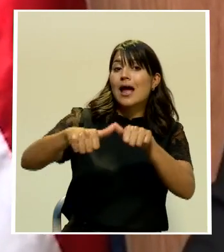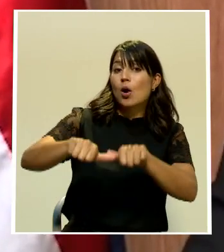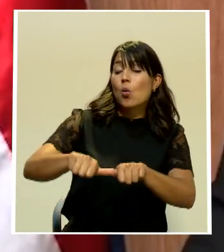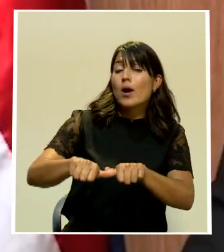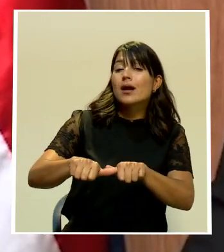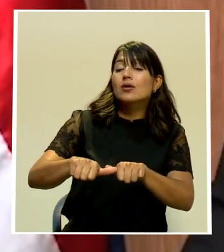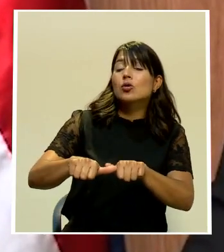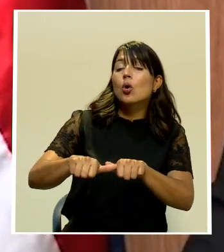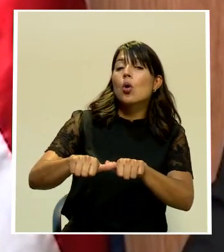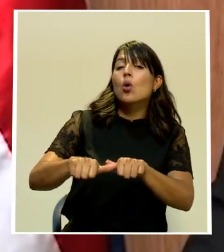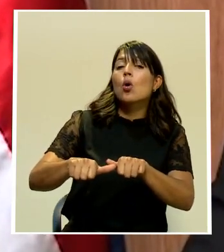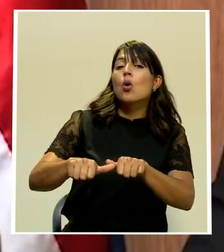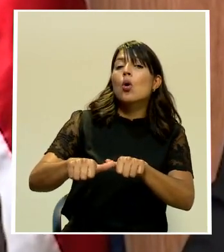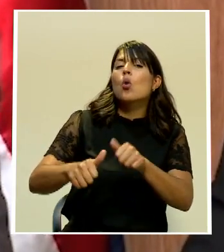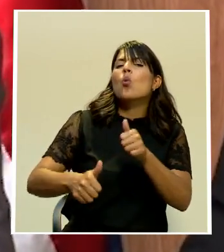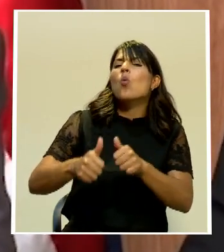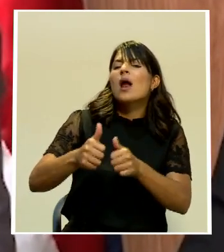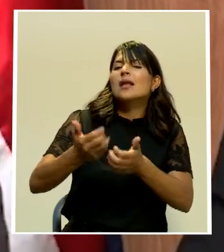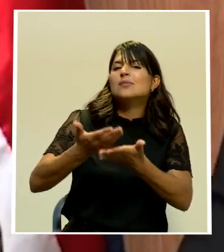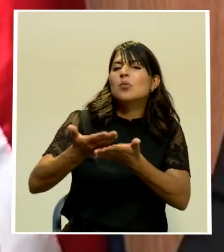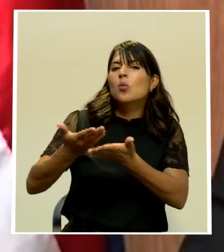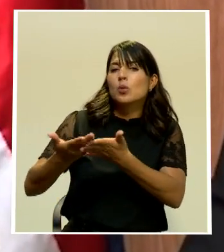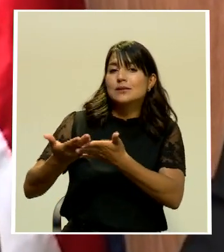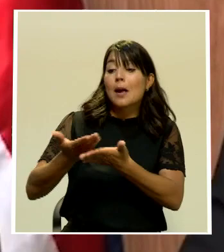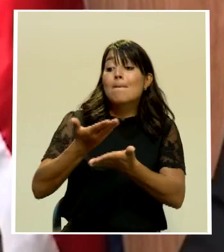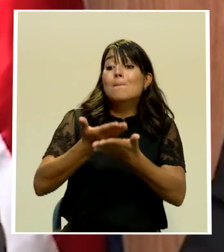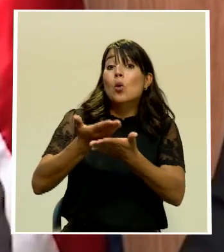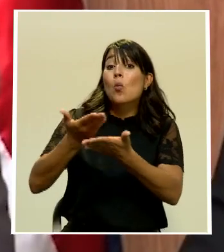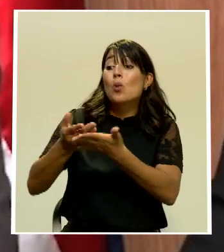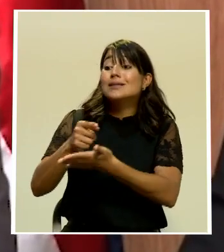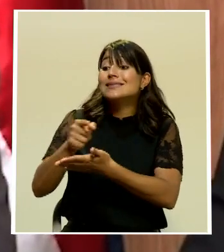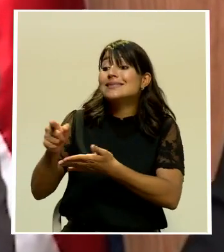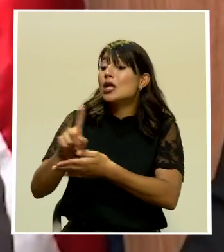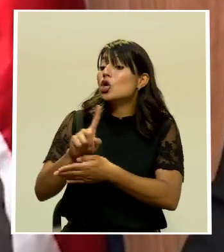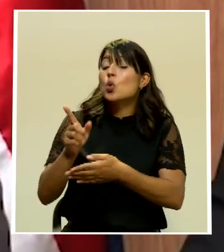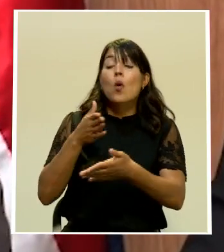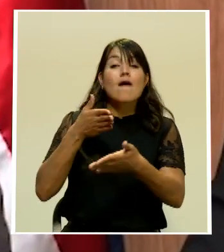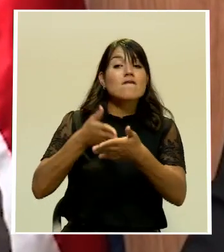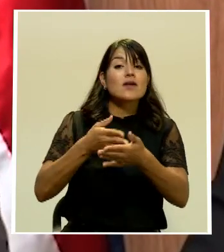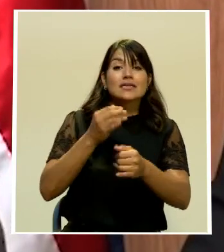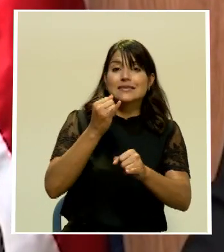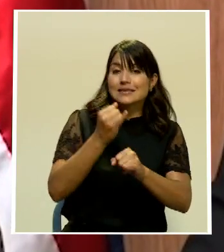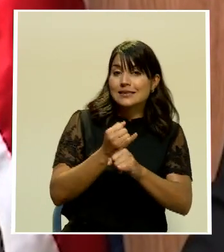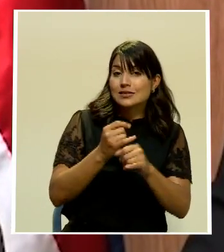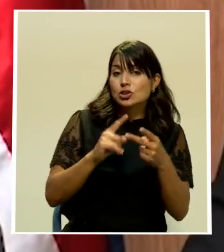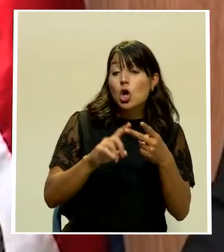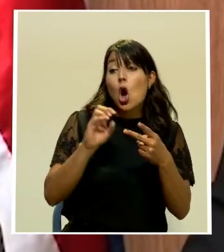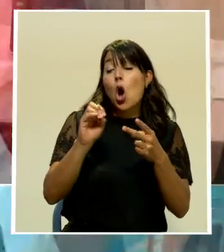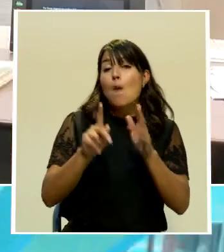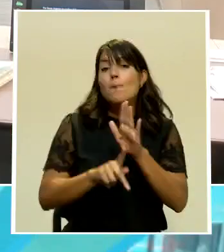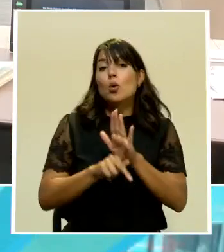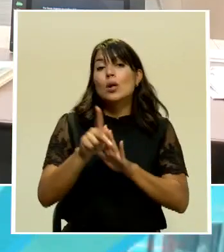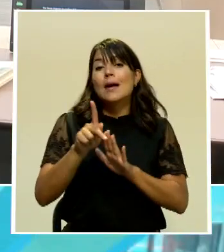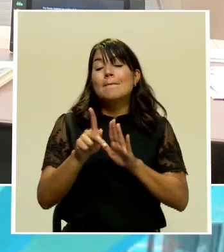vengan a afectar instituciones, programas esenciales.